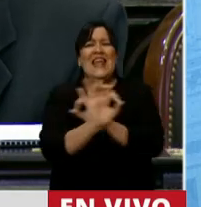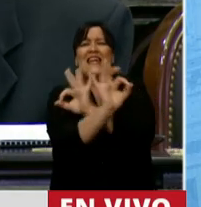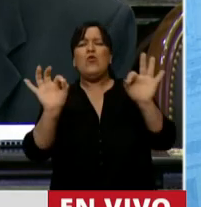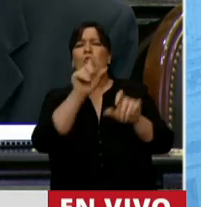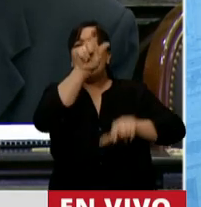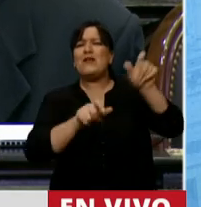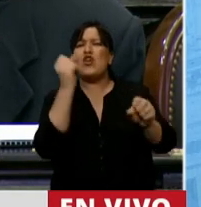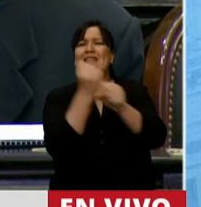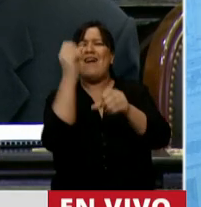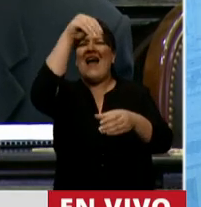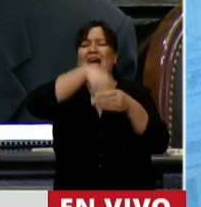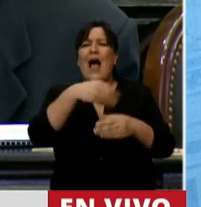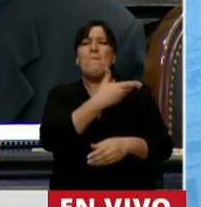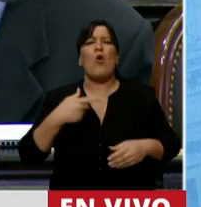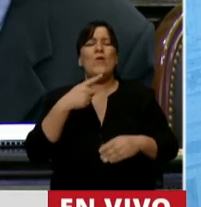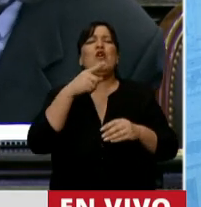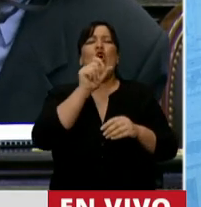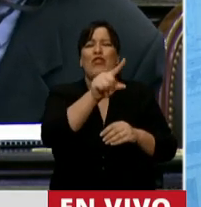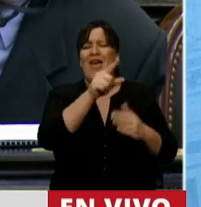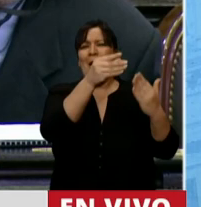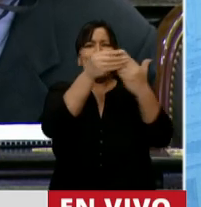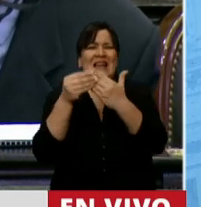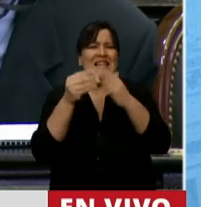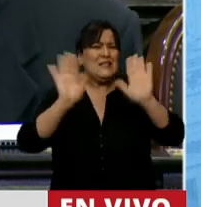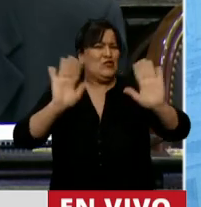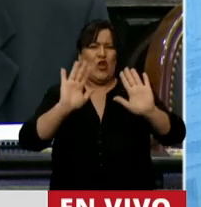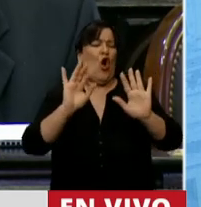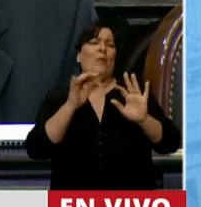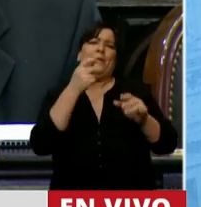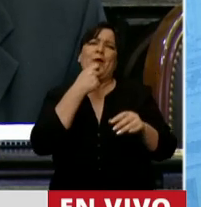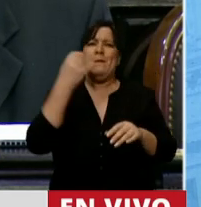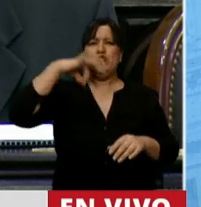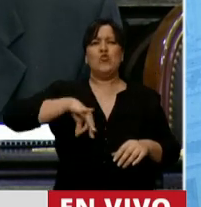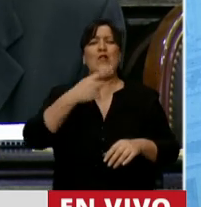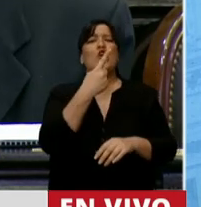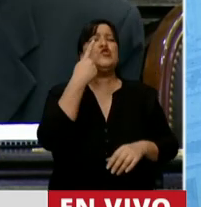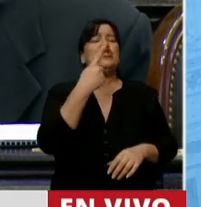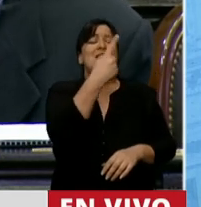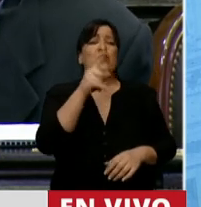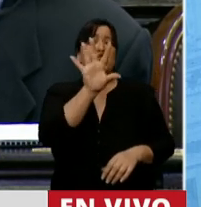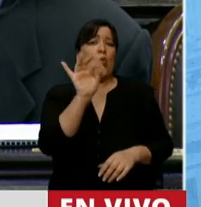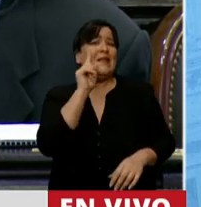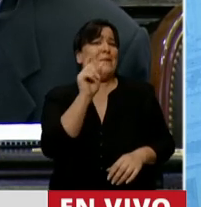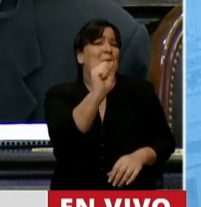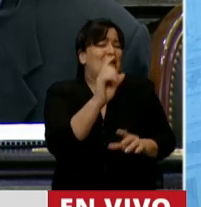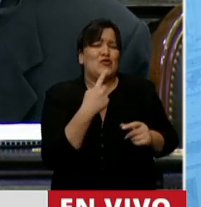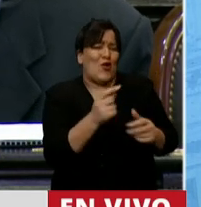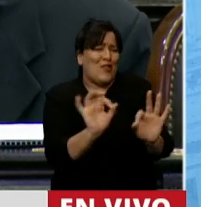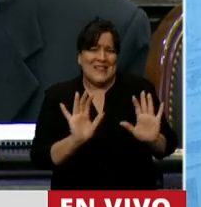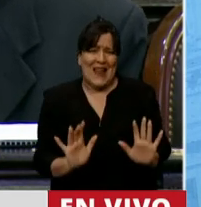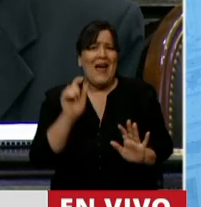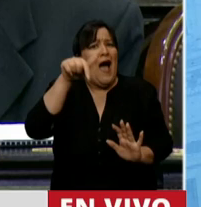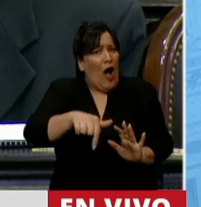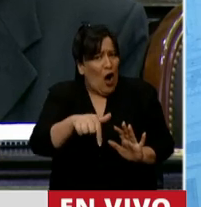público de los niveles iniciales, siquiera hasta los que llegan a 150.000 pesos. Este es un momento de una enorme